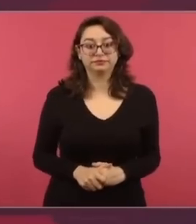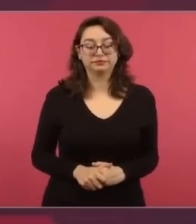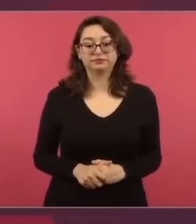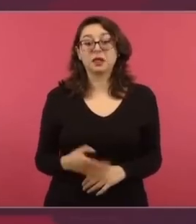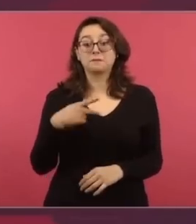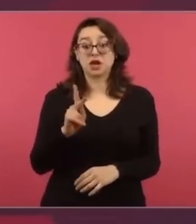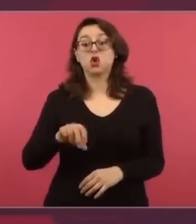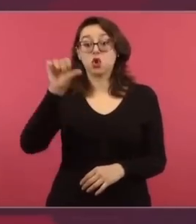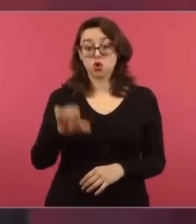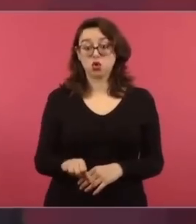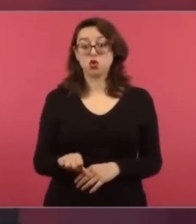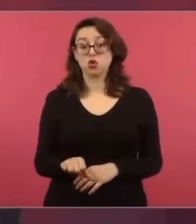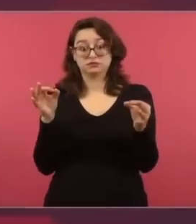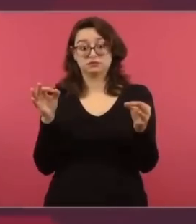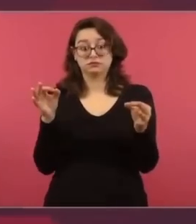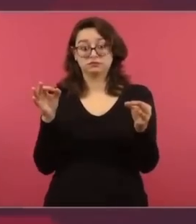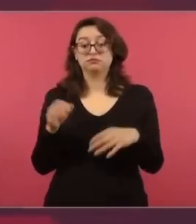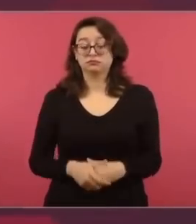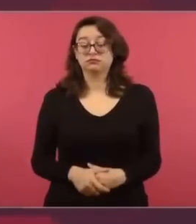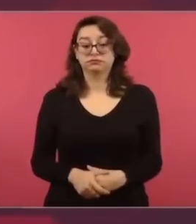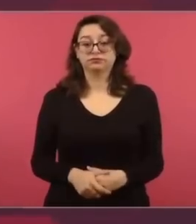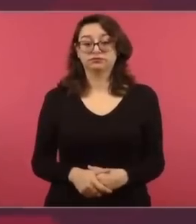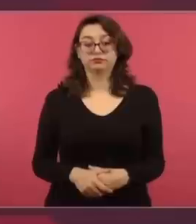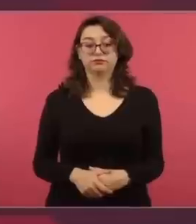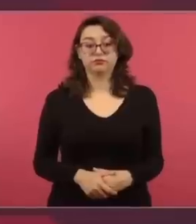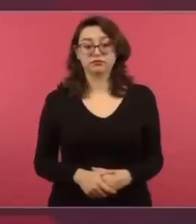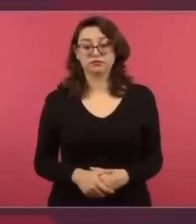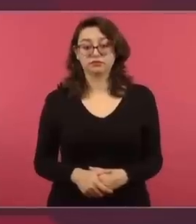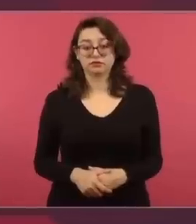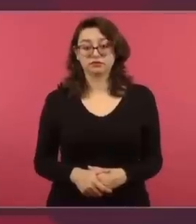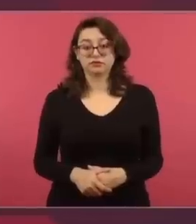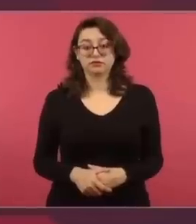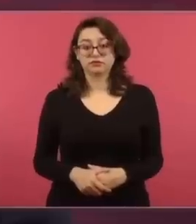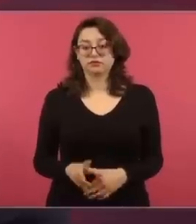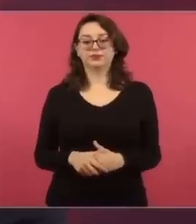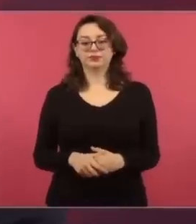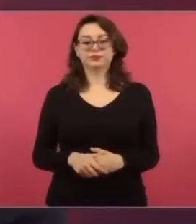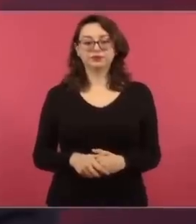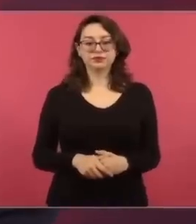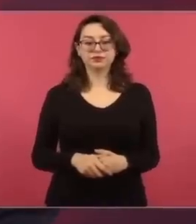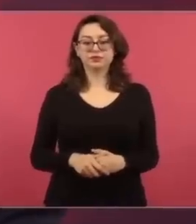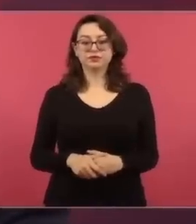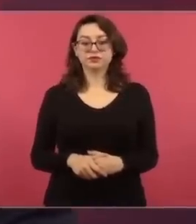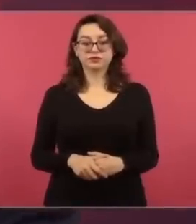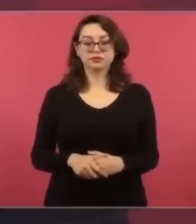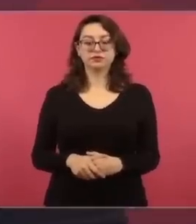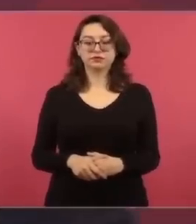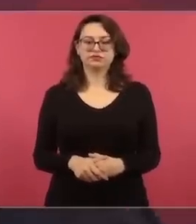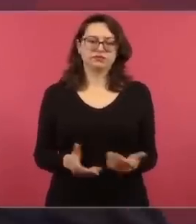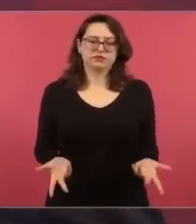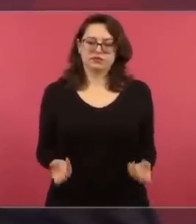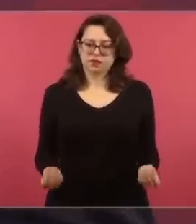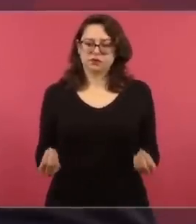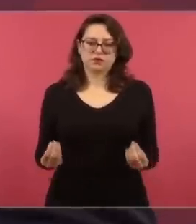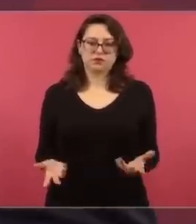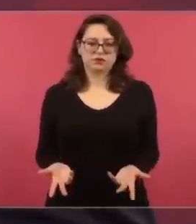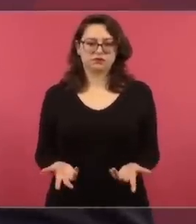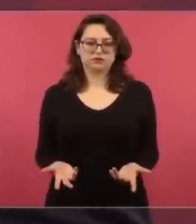acuso recibo. Porque es extremo. Ya es el colmo